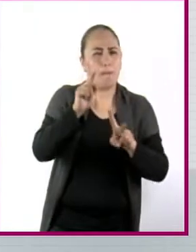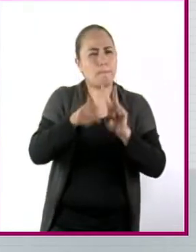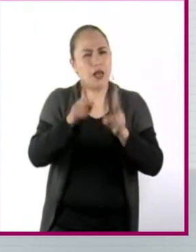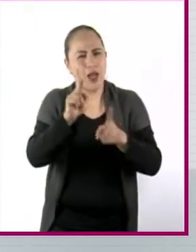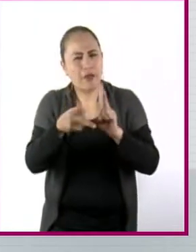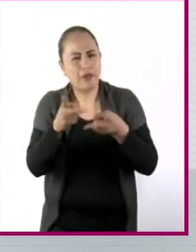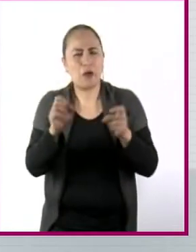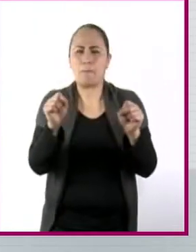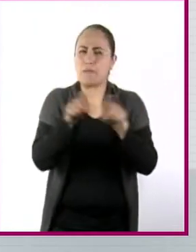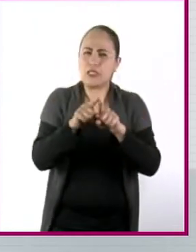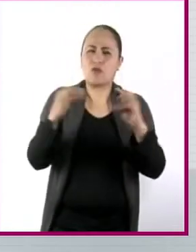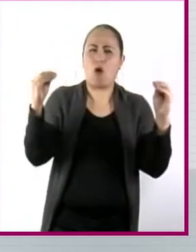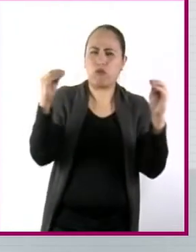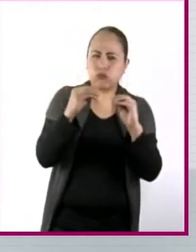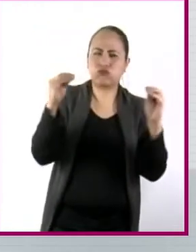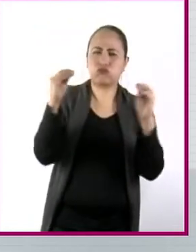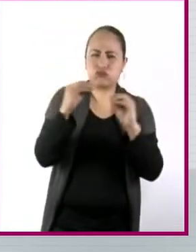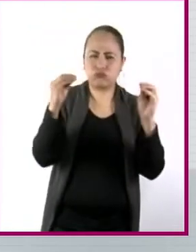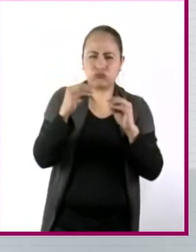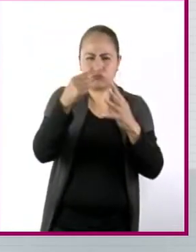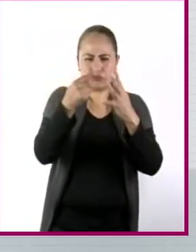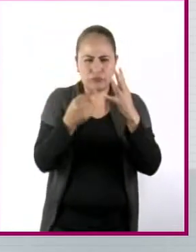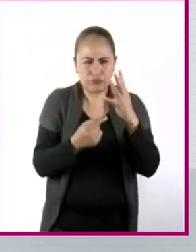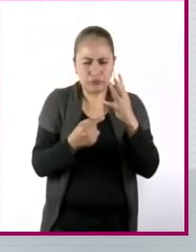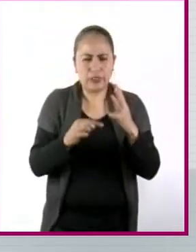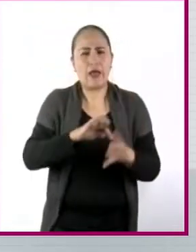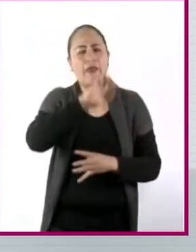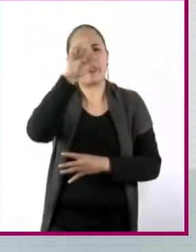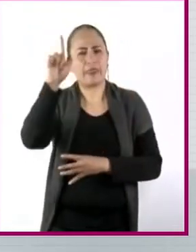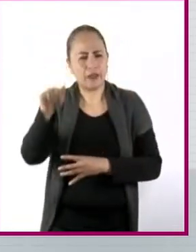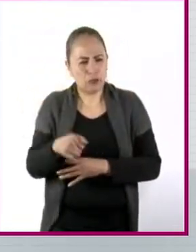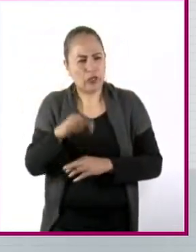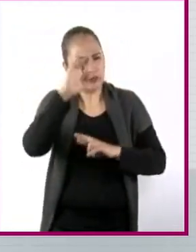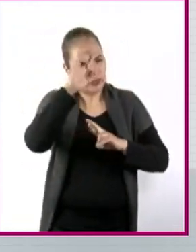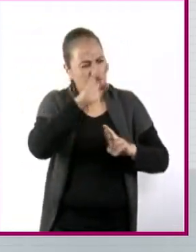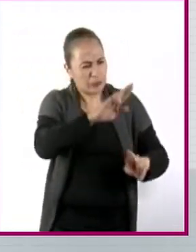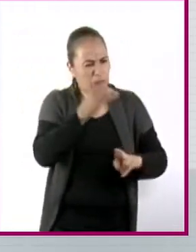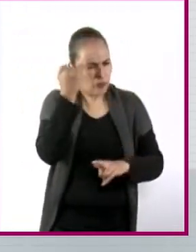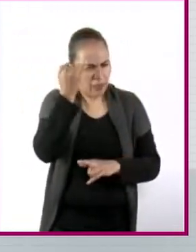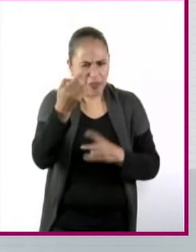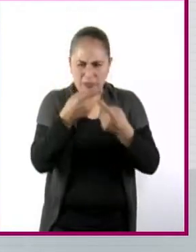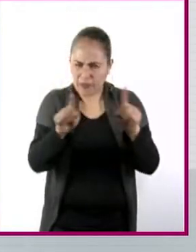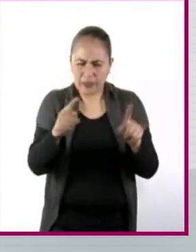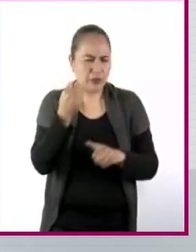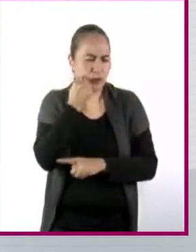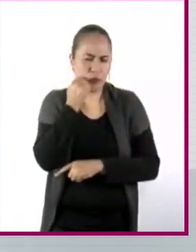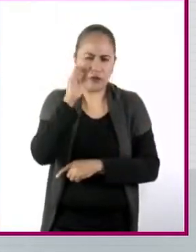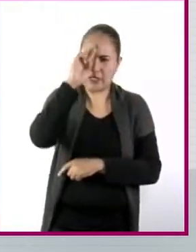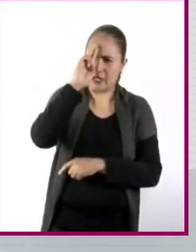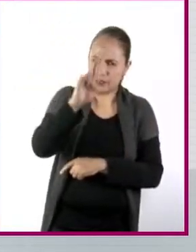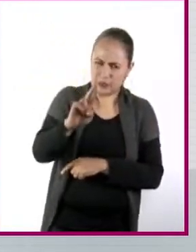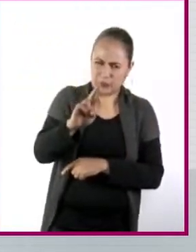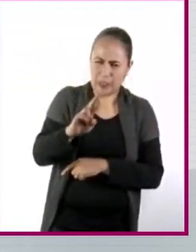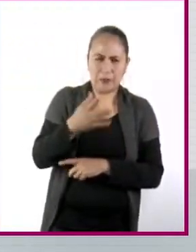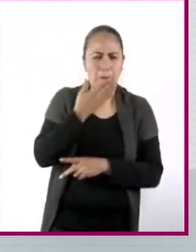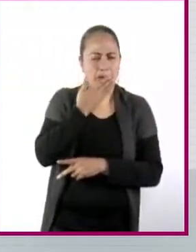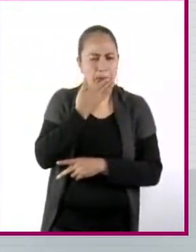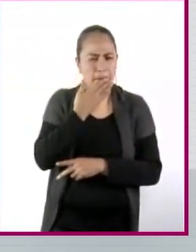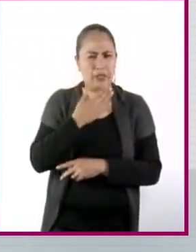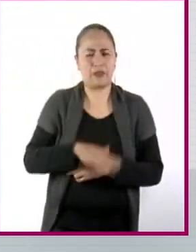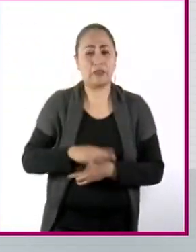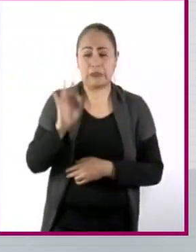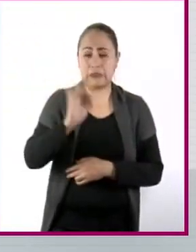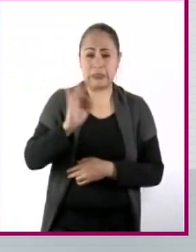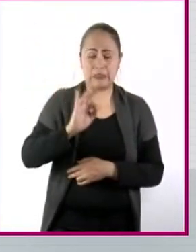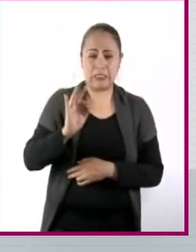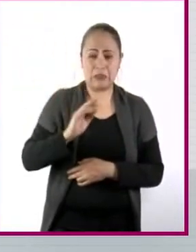debate, ¿no? El debate para poder generar tolerancia y respeto a ideas diferentes que a lo mejor no van